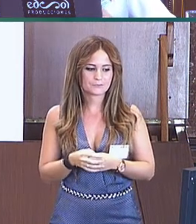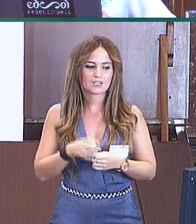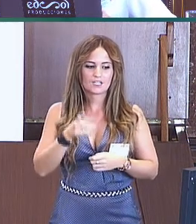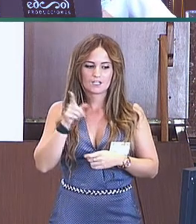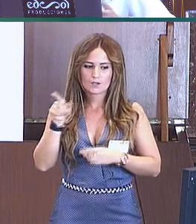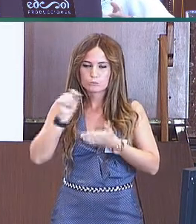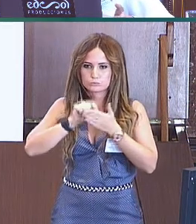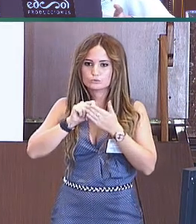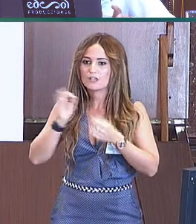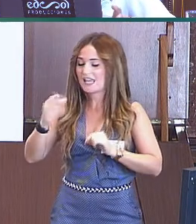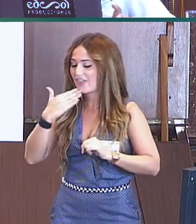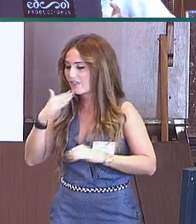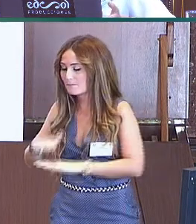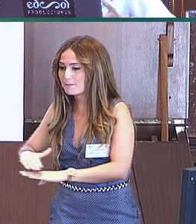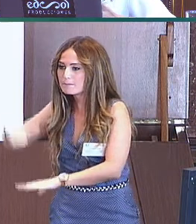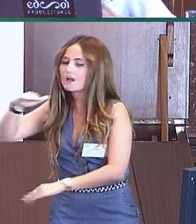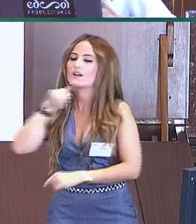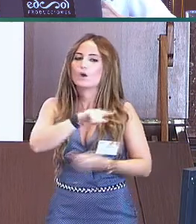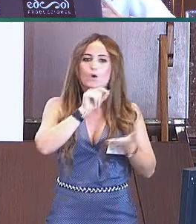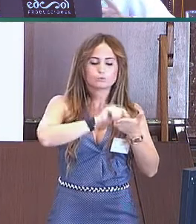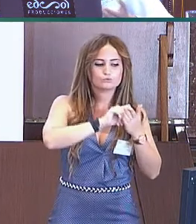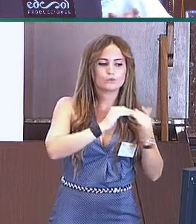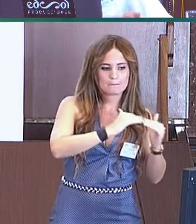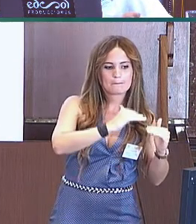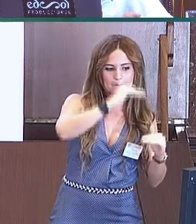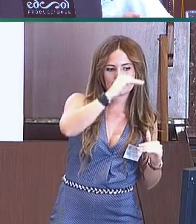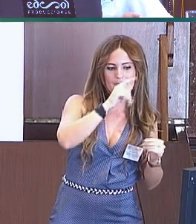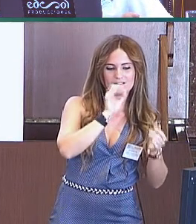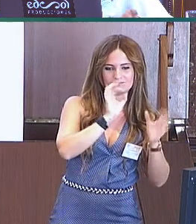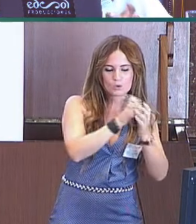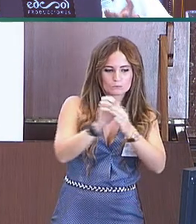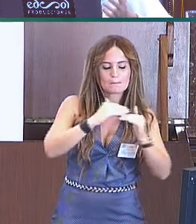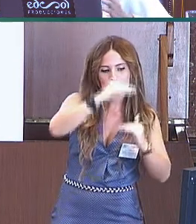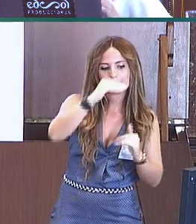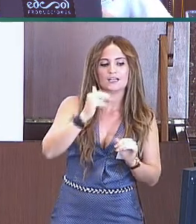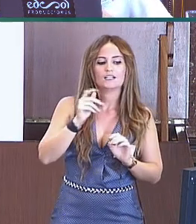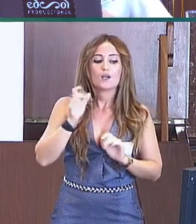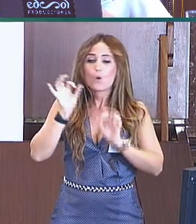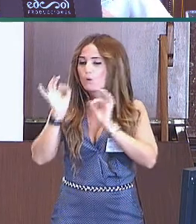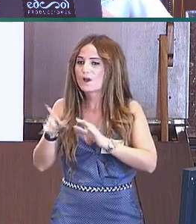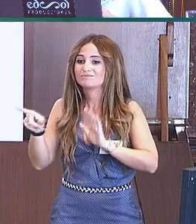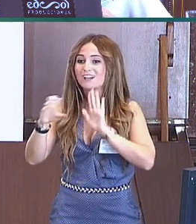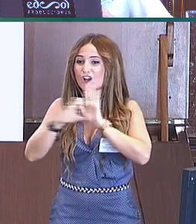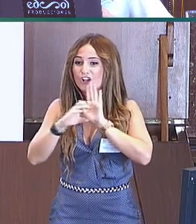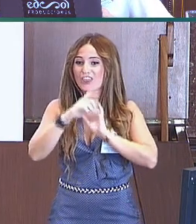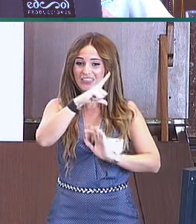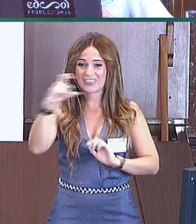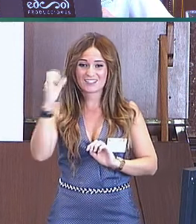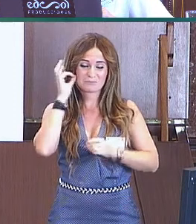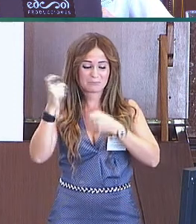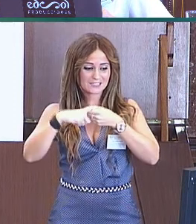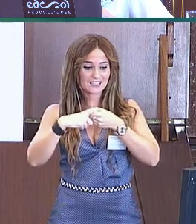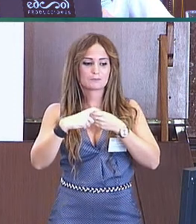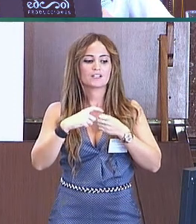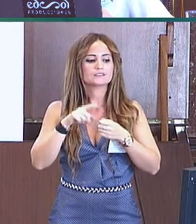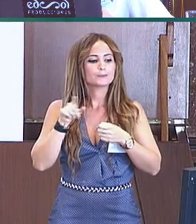su vocabulario no crece ni de forma comprensiva ni de forma expresiva al mismo ritmo que